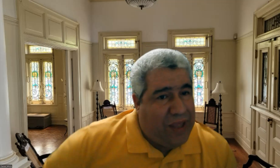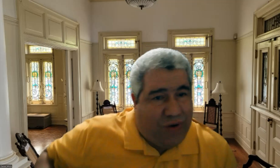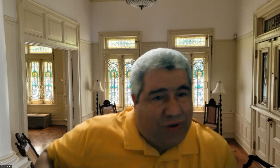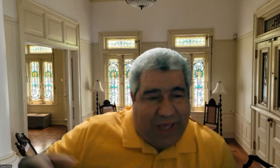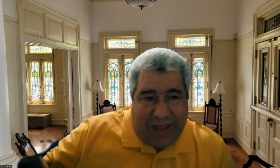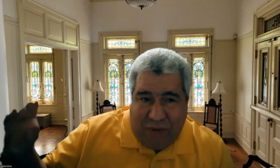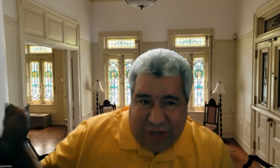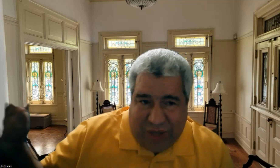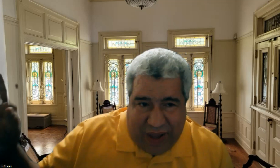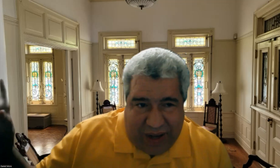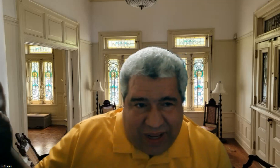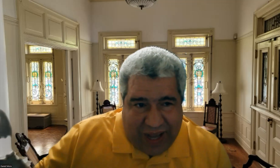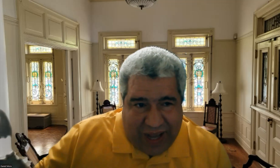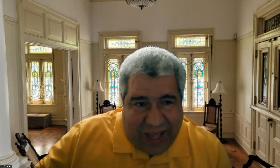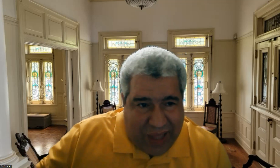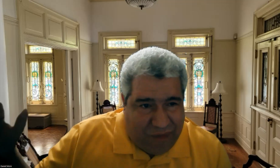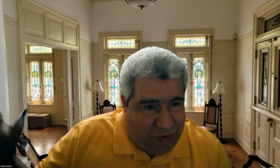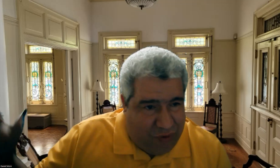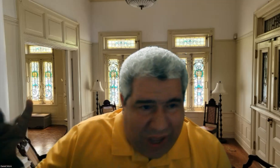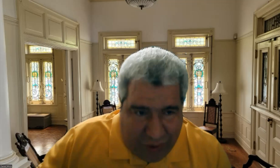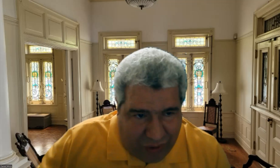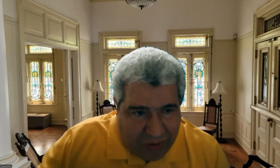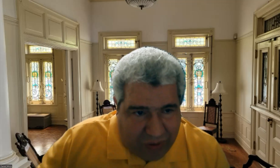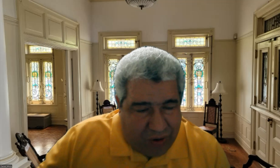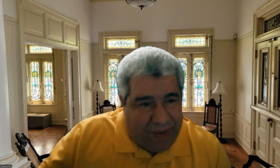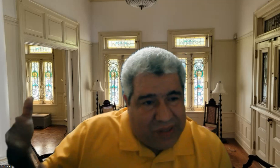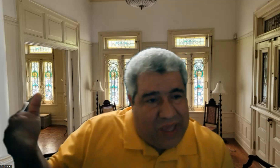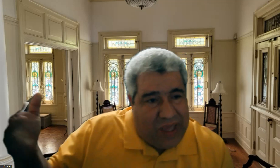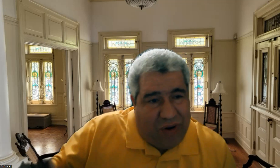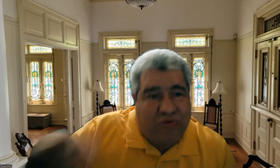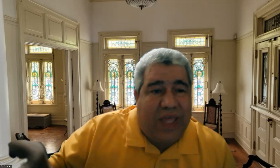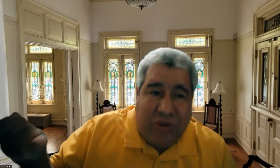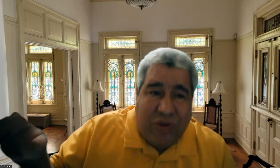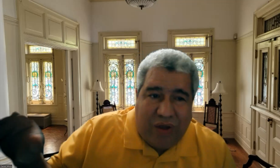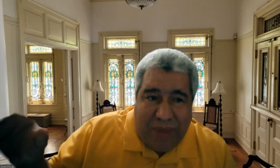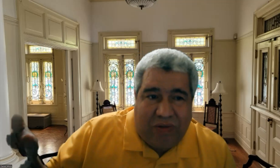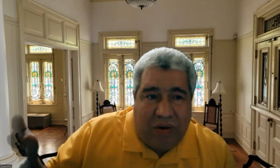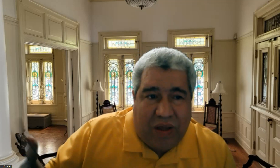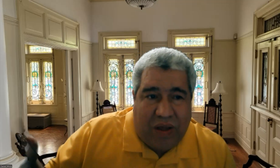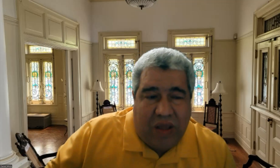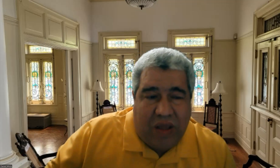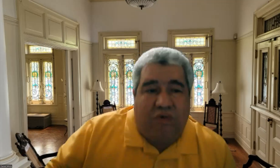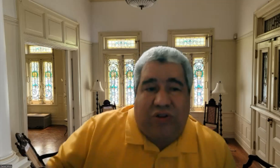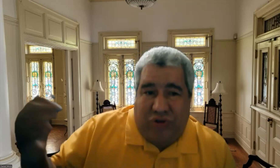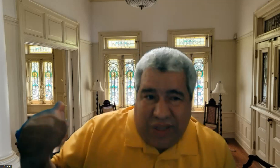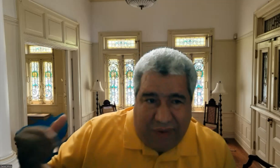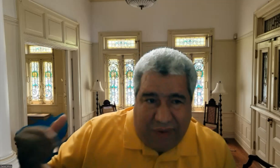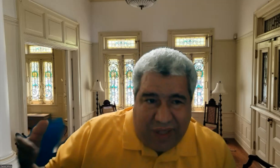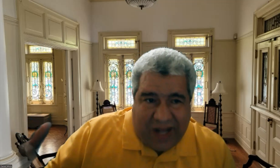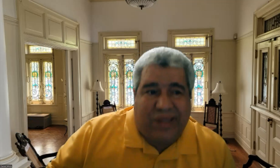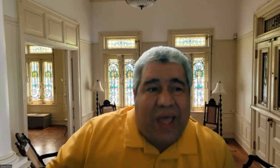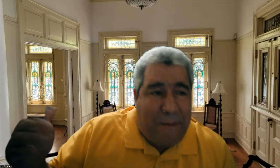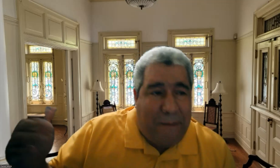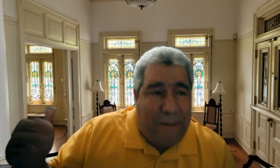las interioridades de cómo trabaja la casa Ashford no las conozco lo que pasa es que lo que ustedes estuvieron viendo ahora cuando yo hice esa